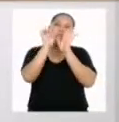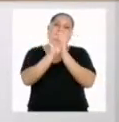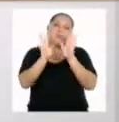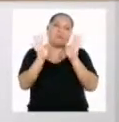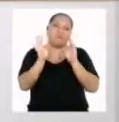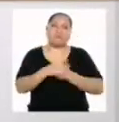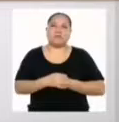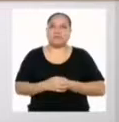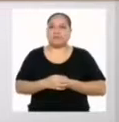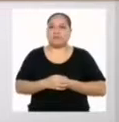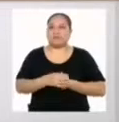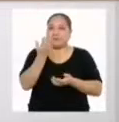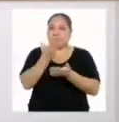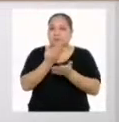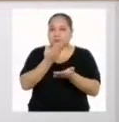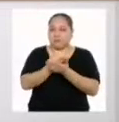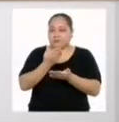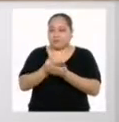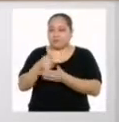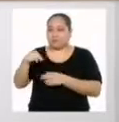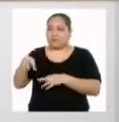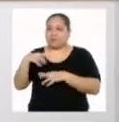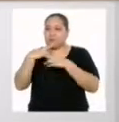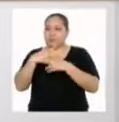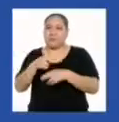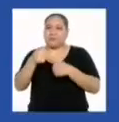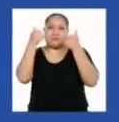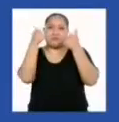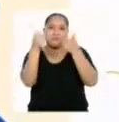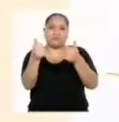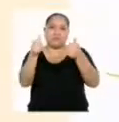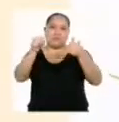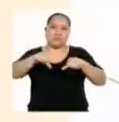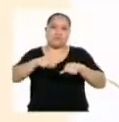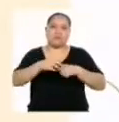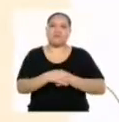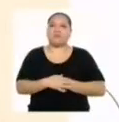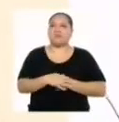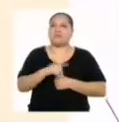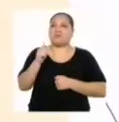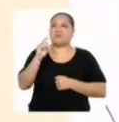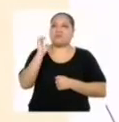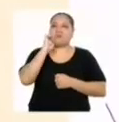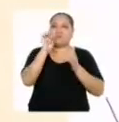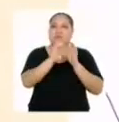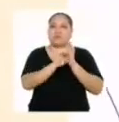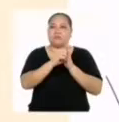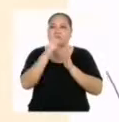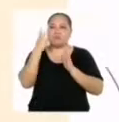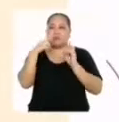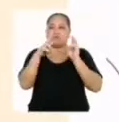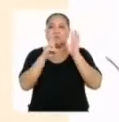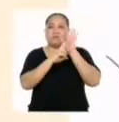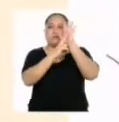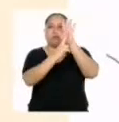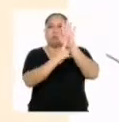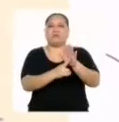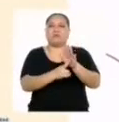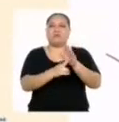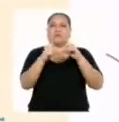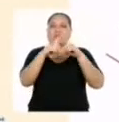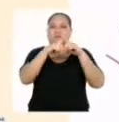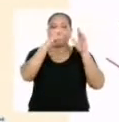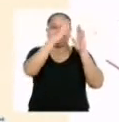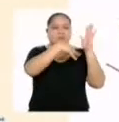ejemplo, ¿comprueba si el resultado obtenido es válido? En los ejemplos podemos ver que la representación algebraica,